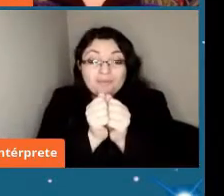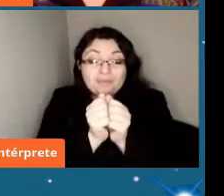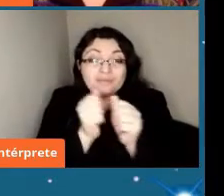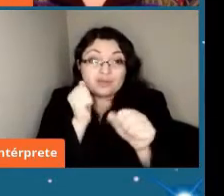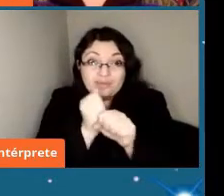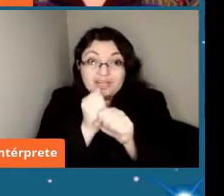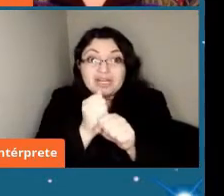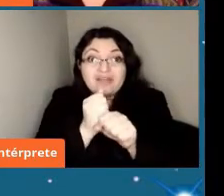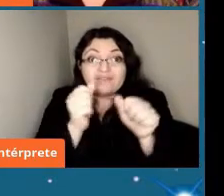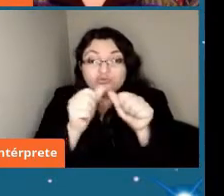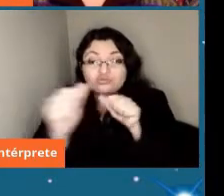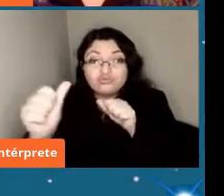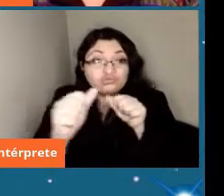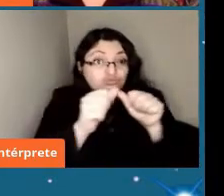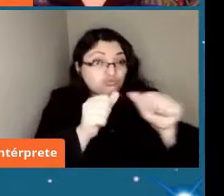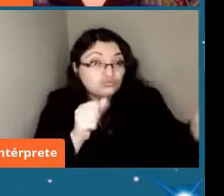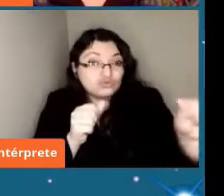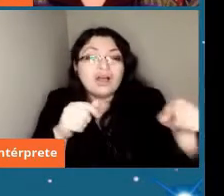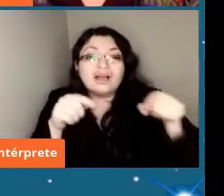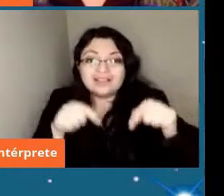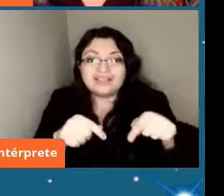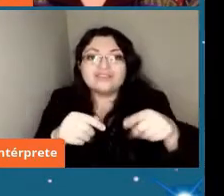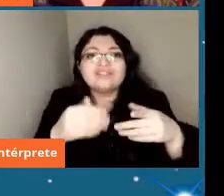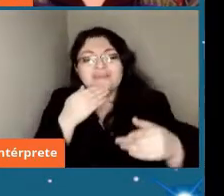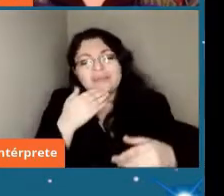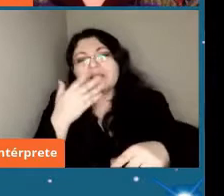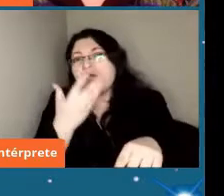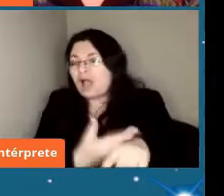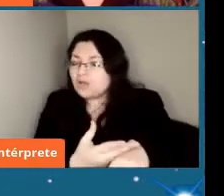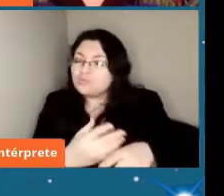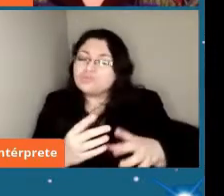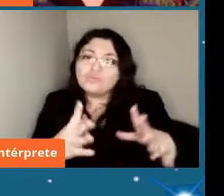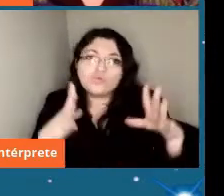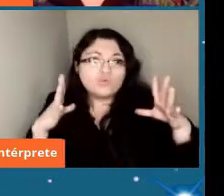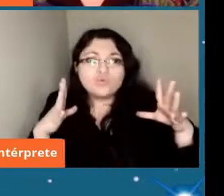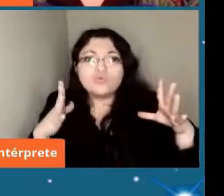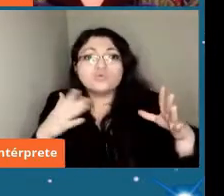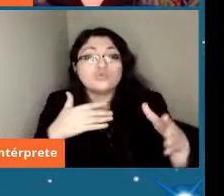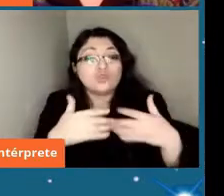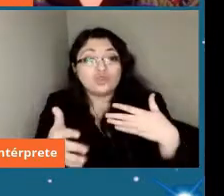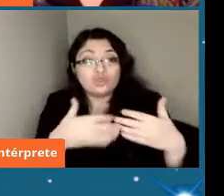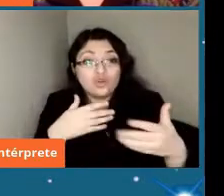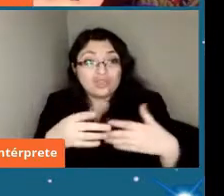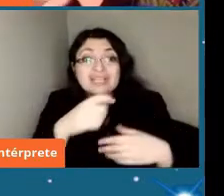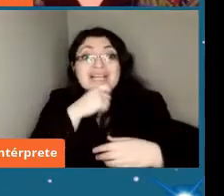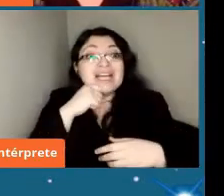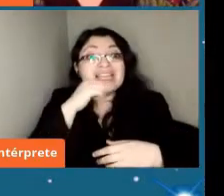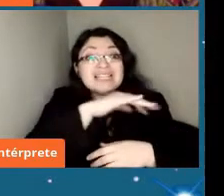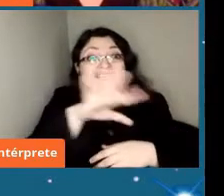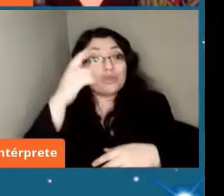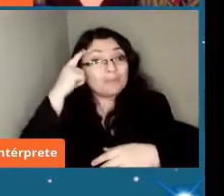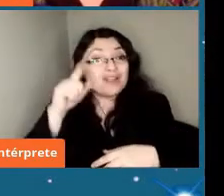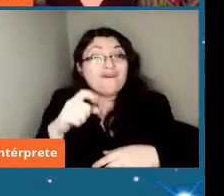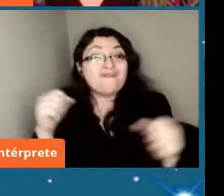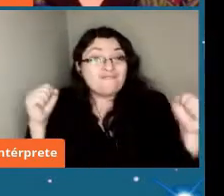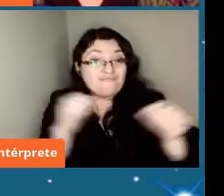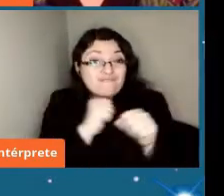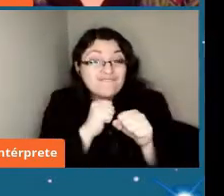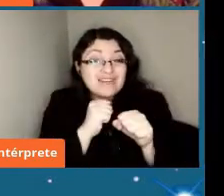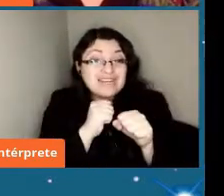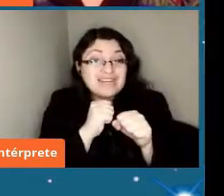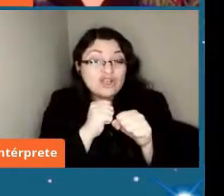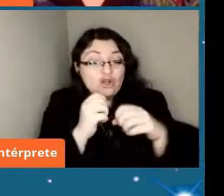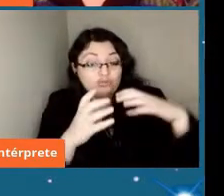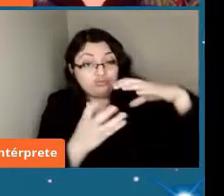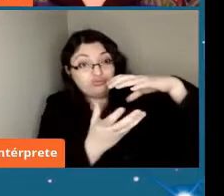y también los podemos encontrar y muy fuertemente concentrados en desiertos fríos como la Antártica lo importante es que no haya agua